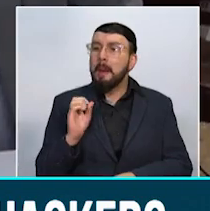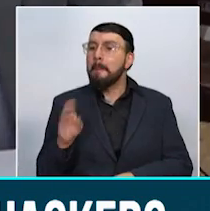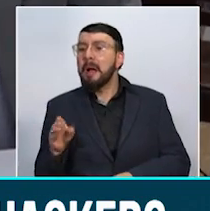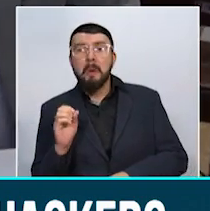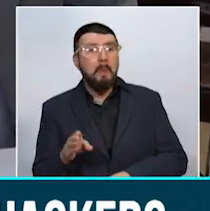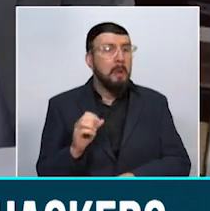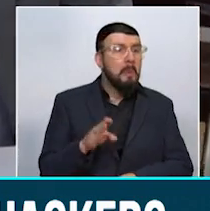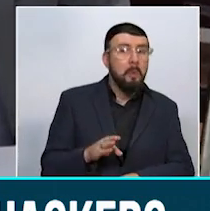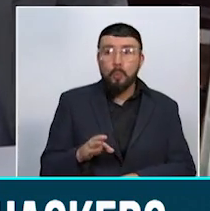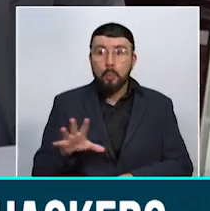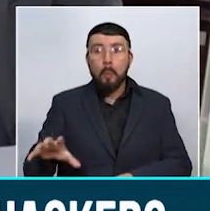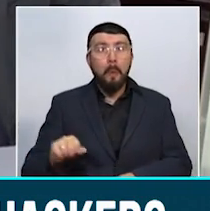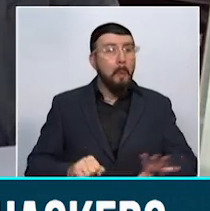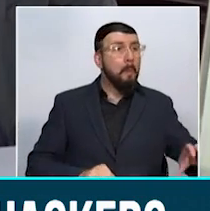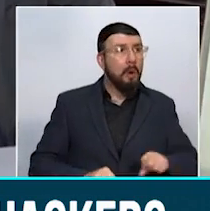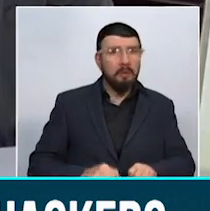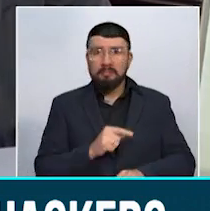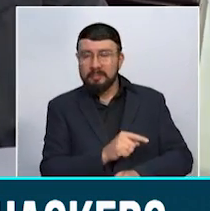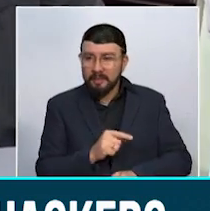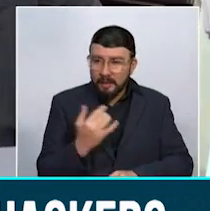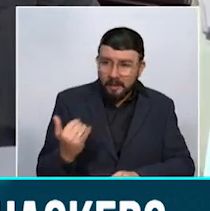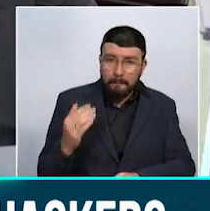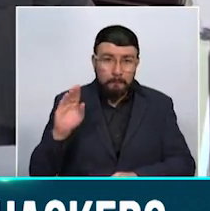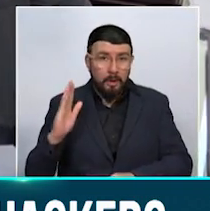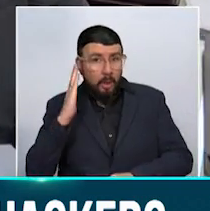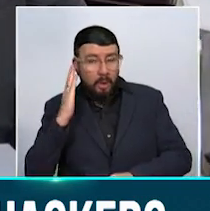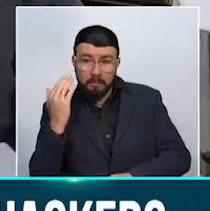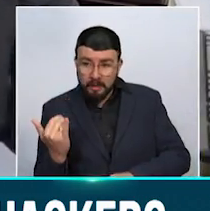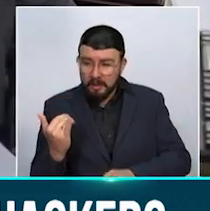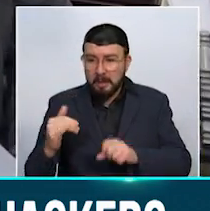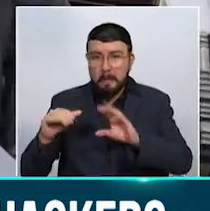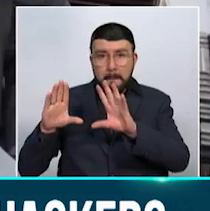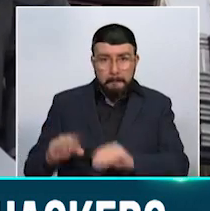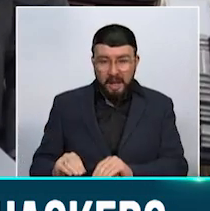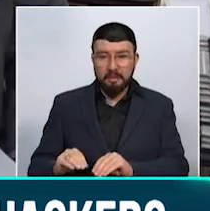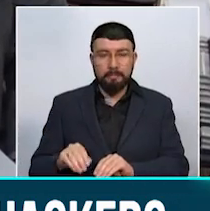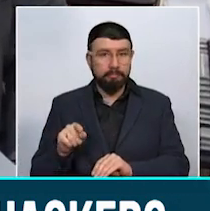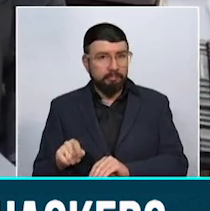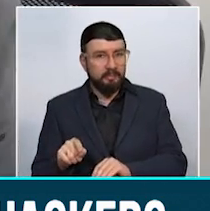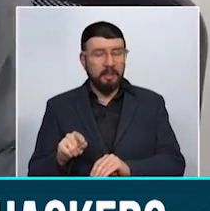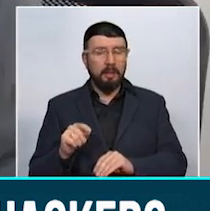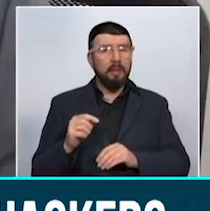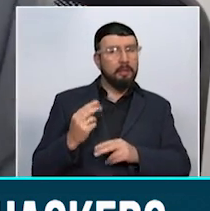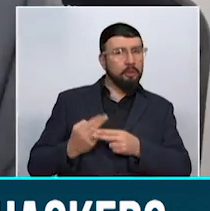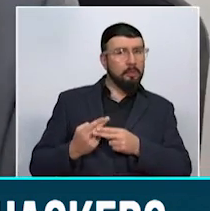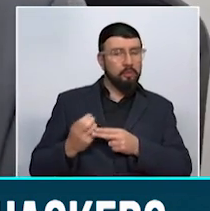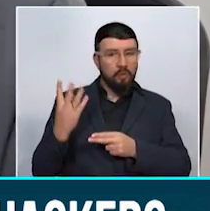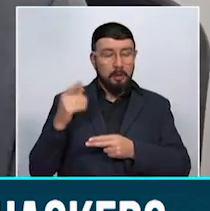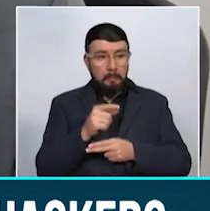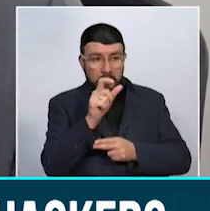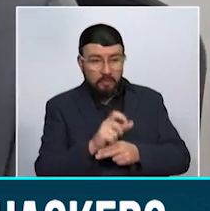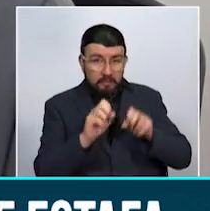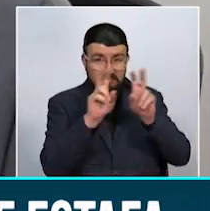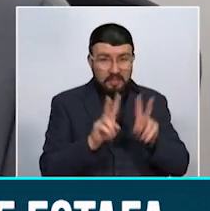Fiscalía, estas personas aparentemente bloqueaban la SIM card de la empresa de telefonía de la víctima. Luego una persona con conocimientos informáticos